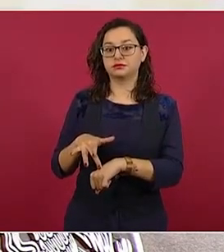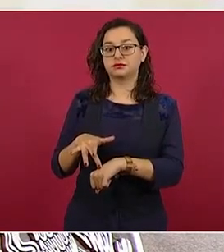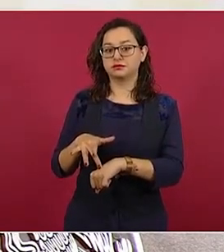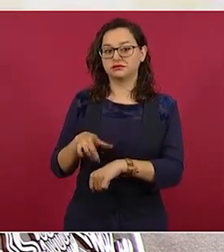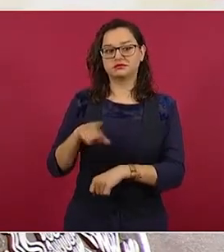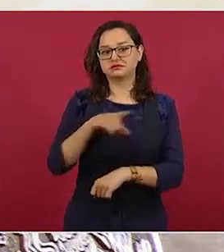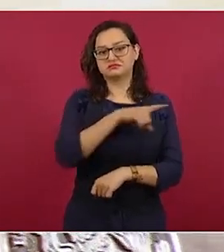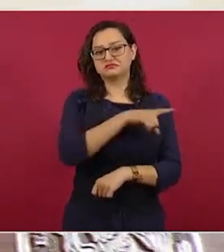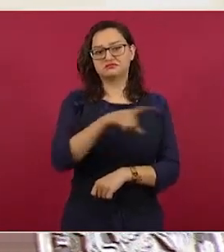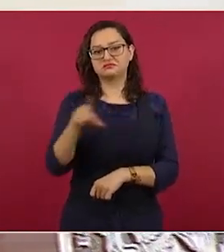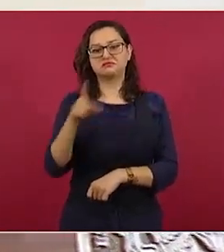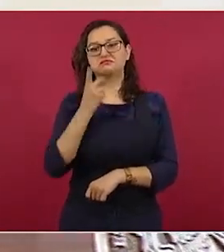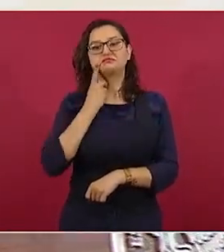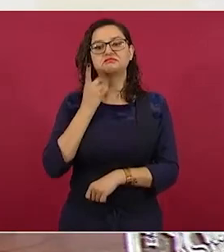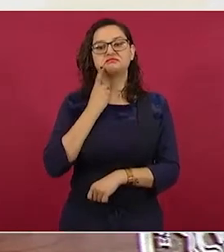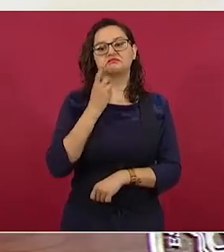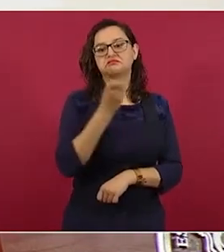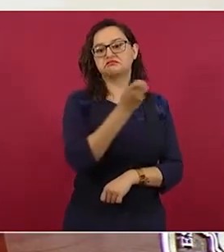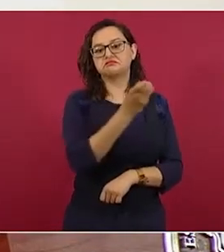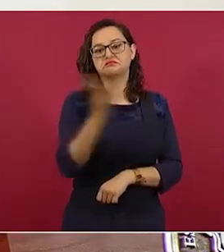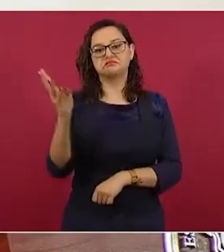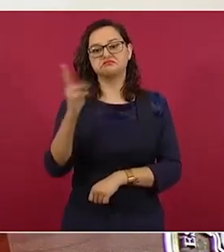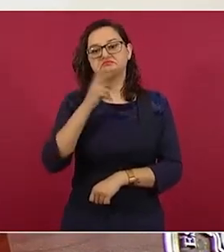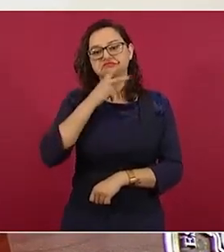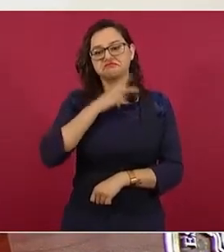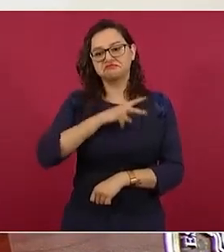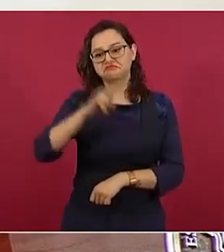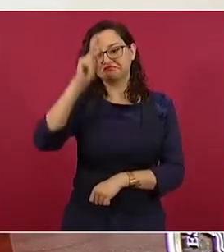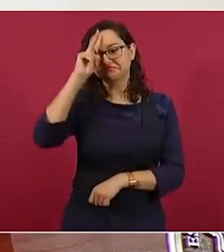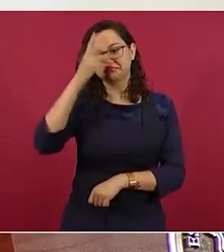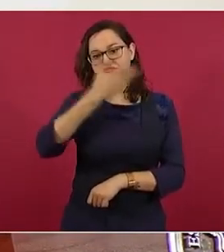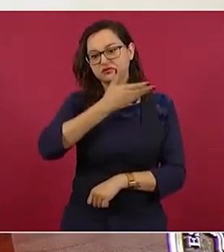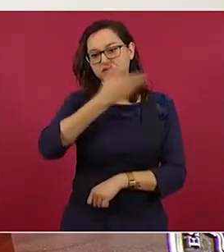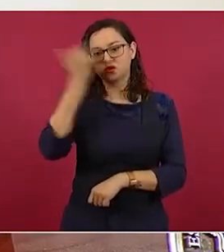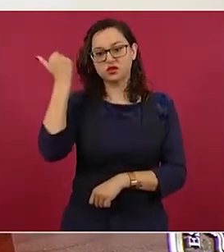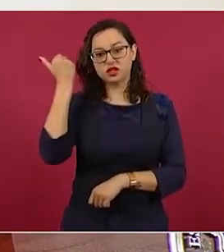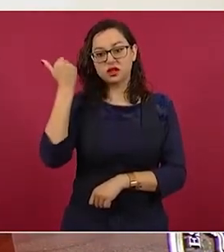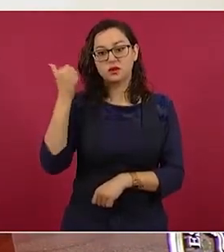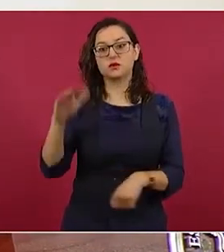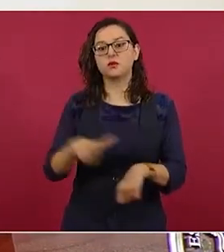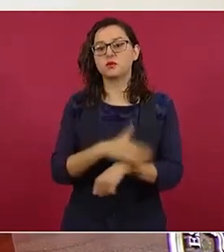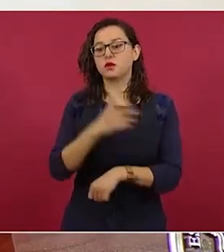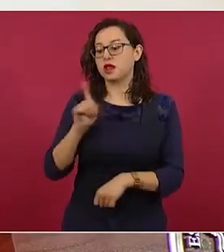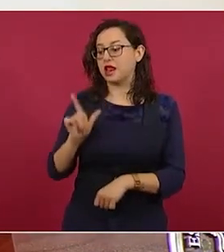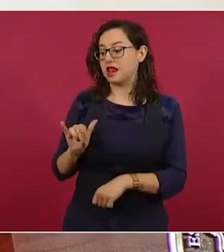porque es un mineral estratégico para el desarrollo futuro.